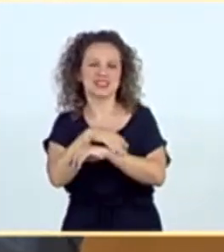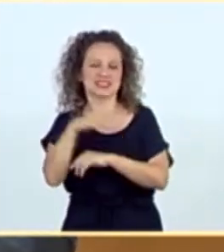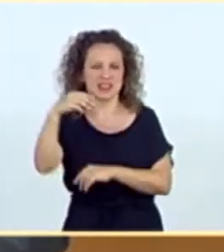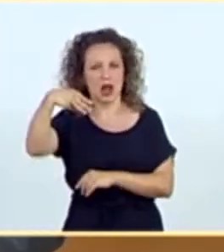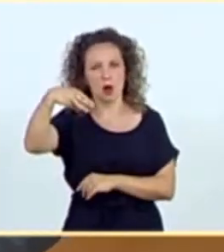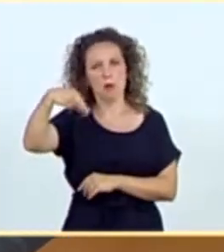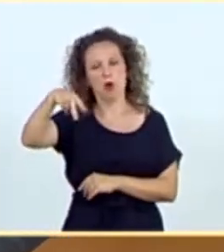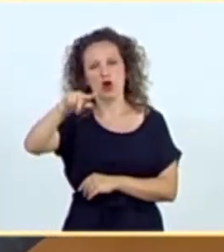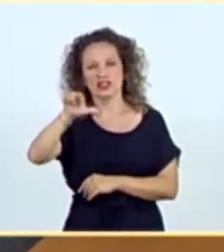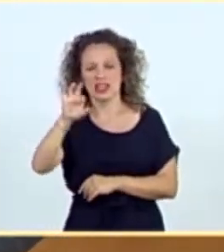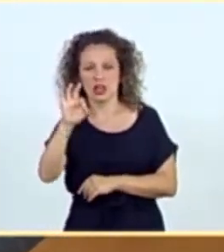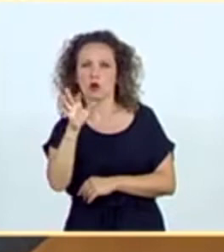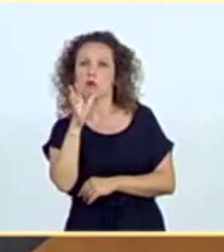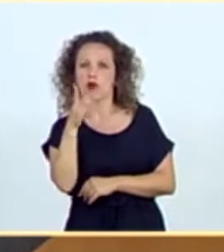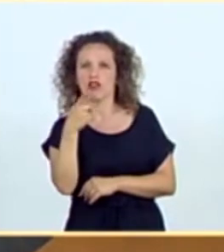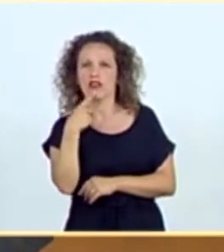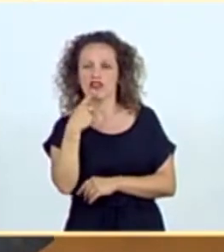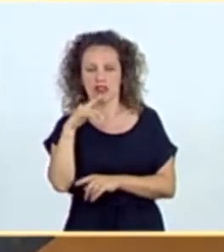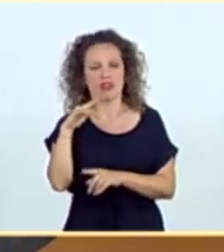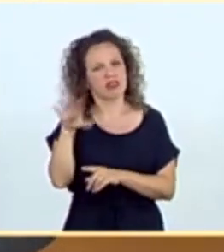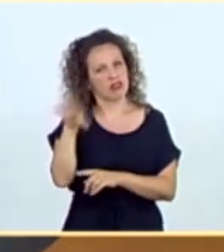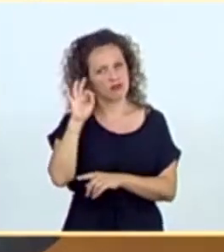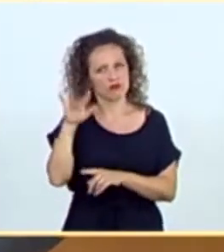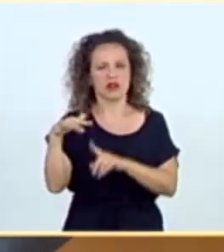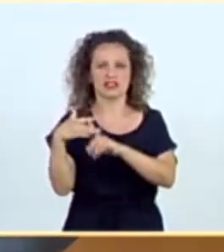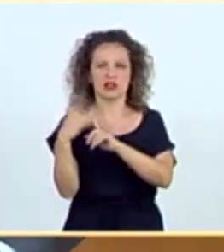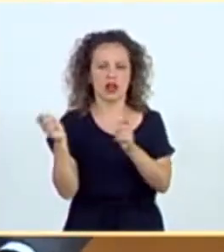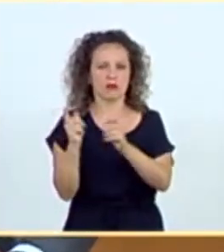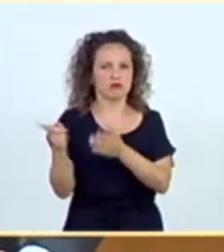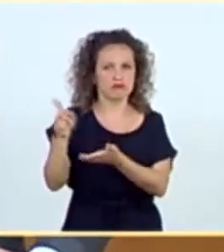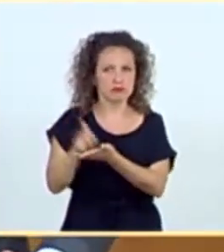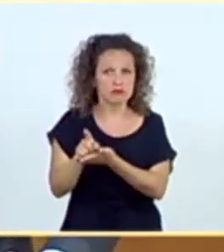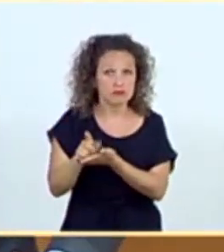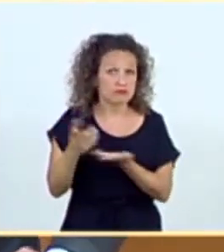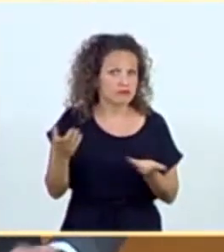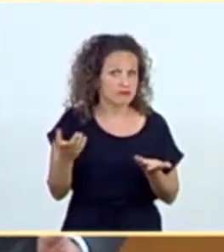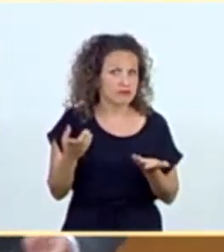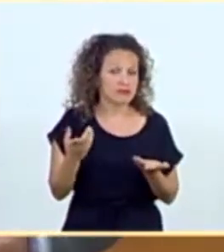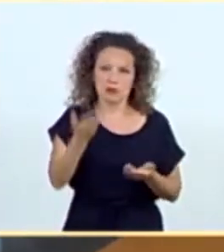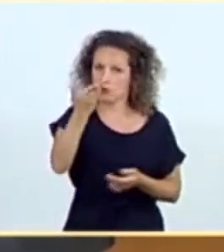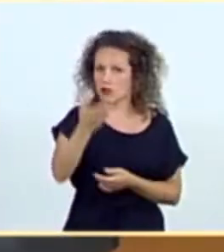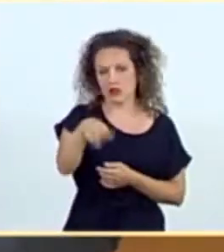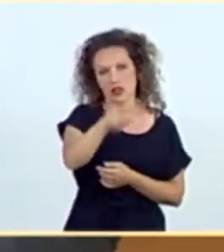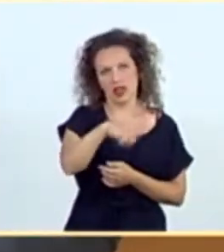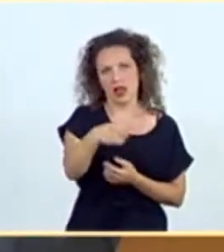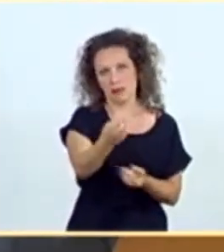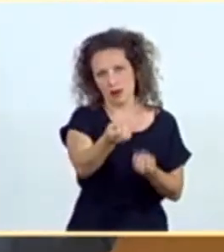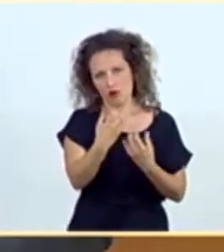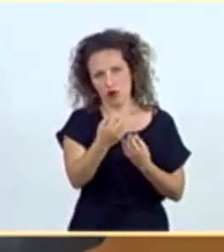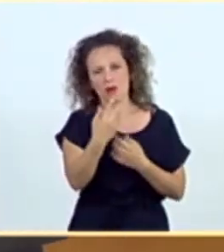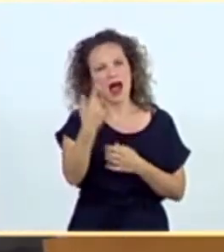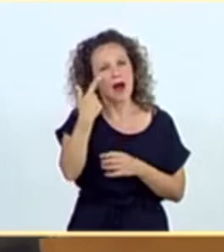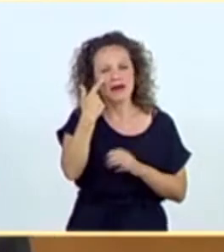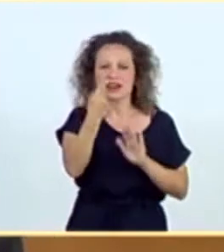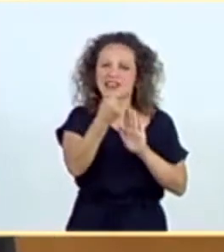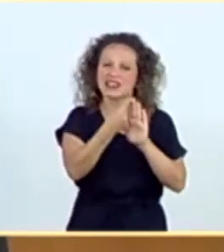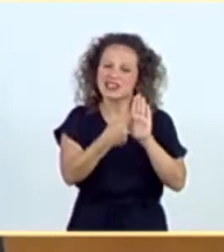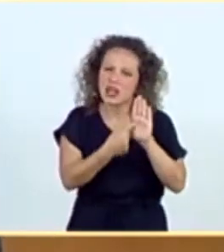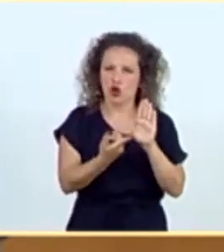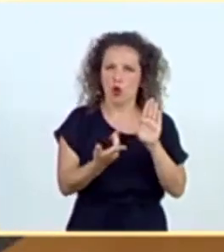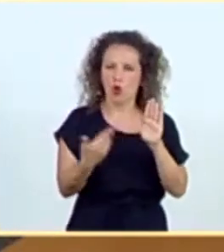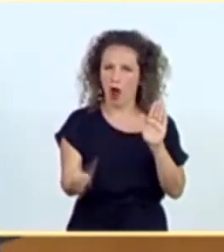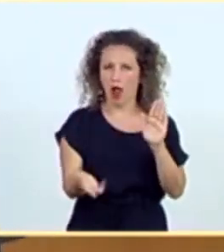decisión de decretar de nuevo el estado de alarma? Sería importante que nos informara sobre estos criterios y los niveles para no